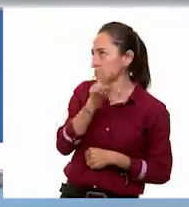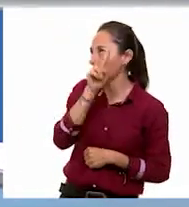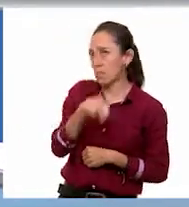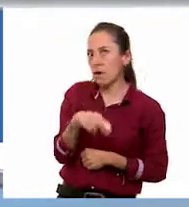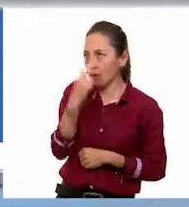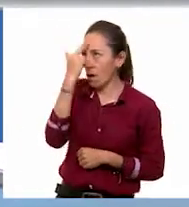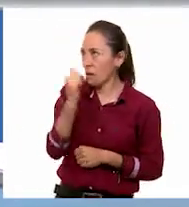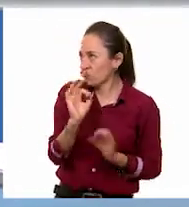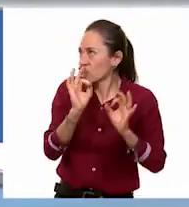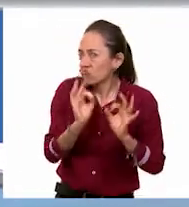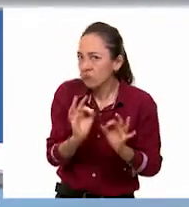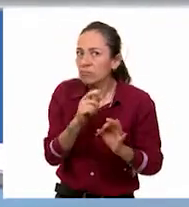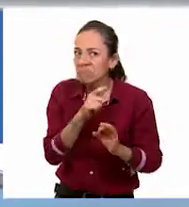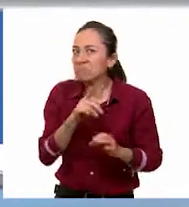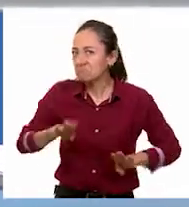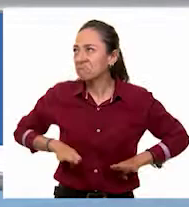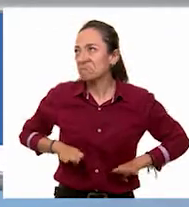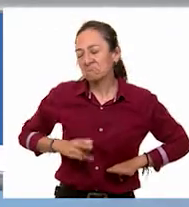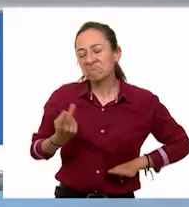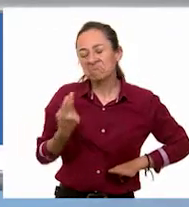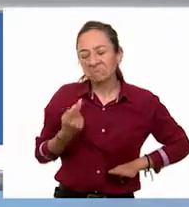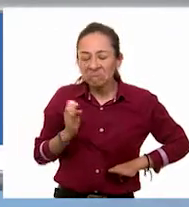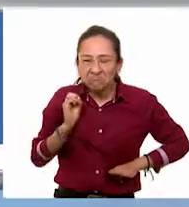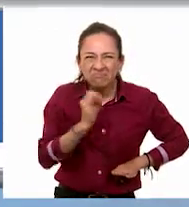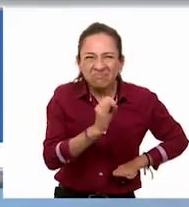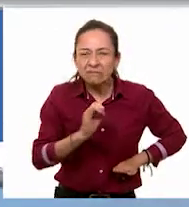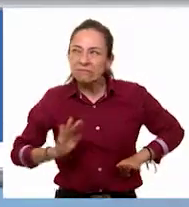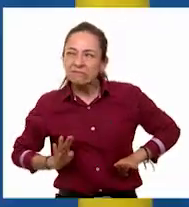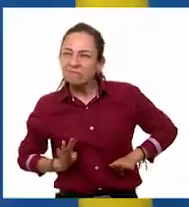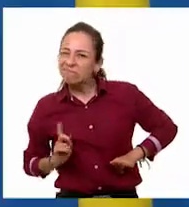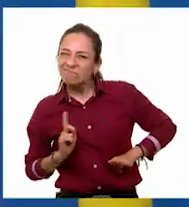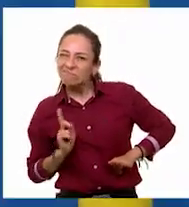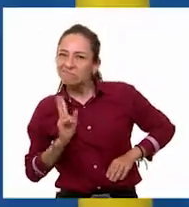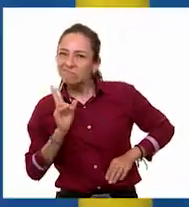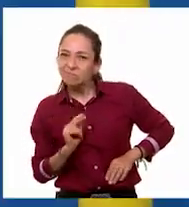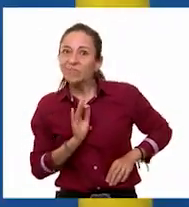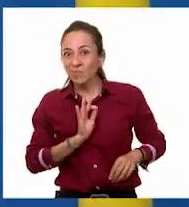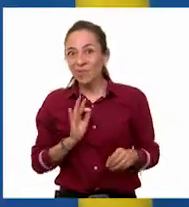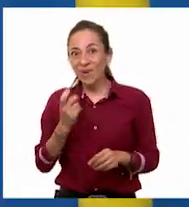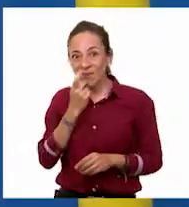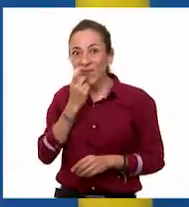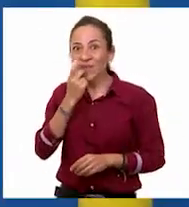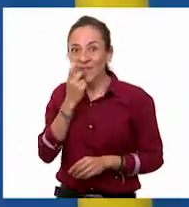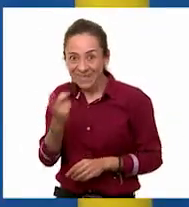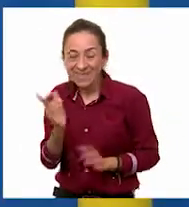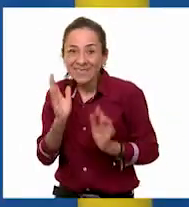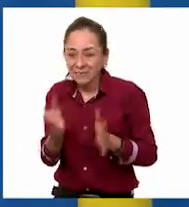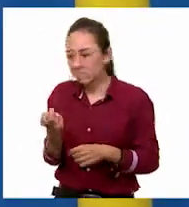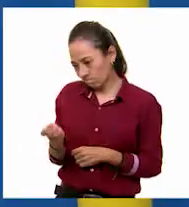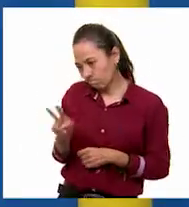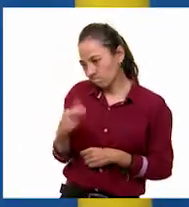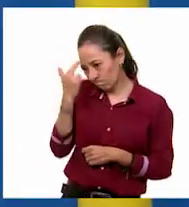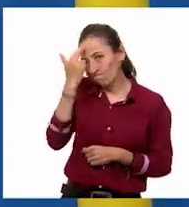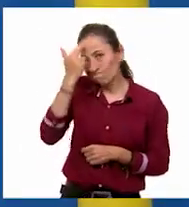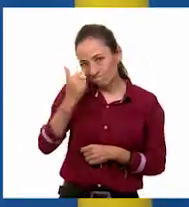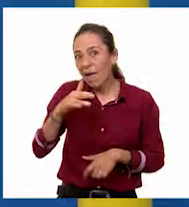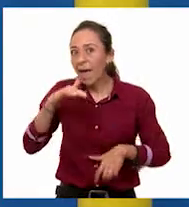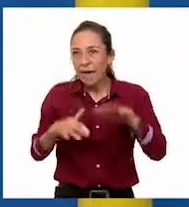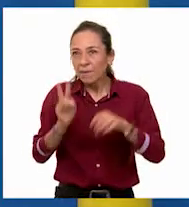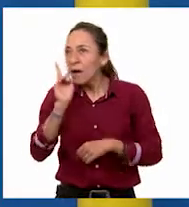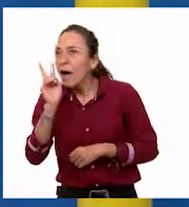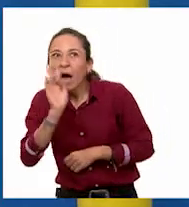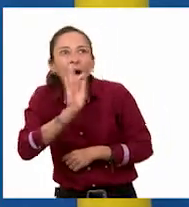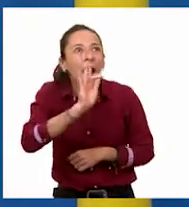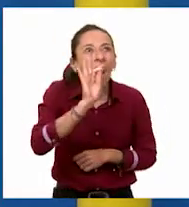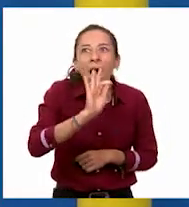convienen esas ofertas o no nos convienen, ¿no? Es verdad, Raúl, porque luego uno se emociona con las ofertas, pero